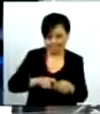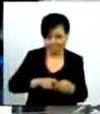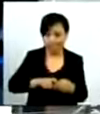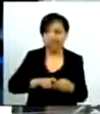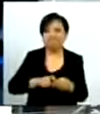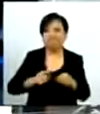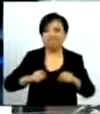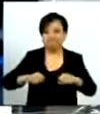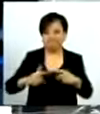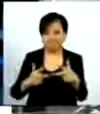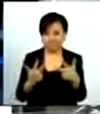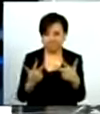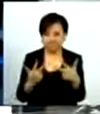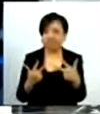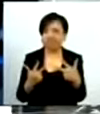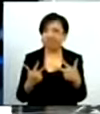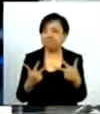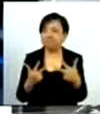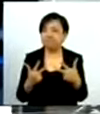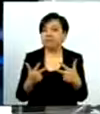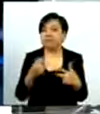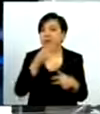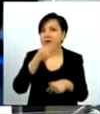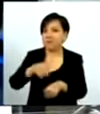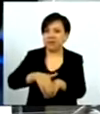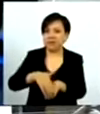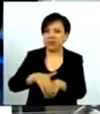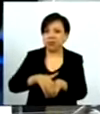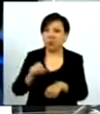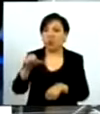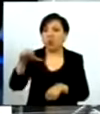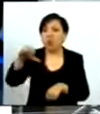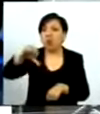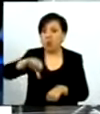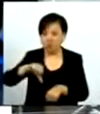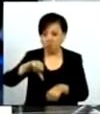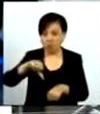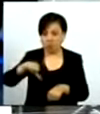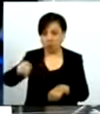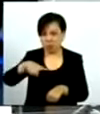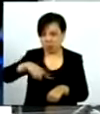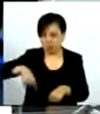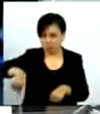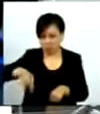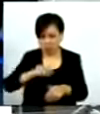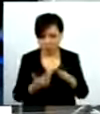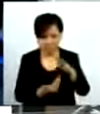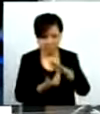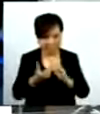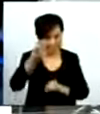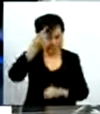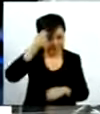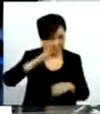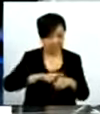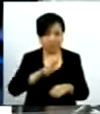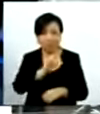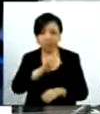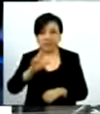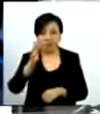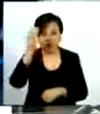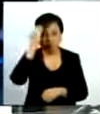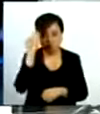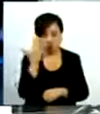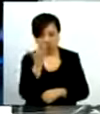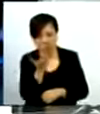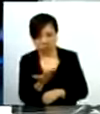que el día de hoy hicimos un reconocimiento en la mesa directiva al